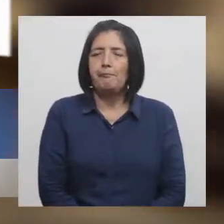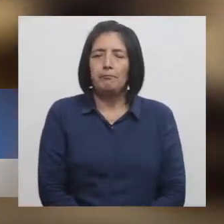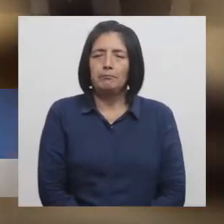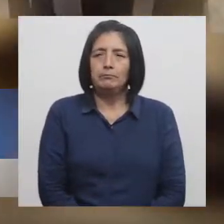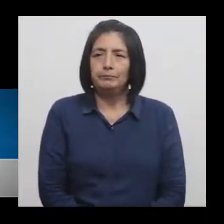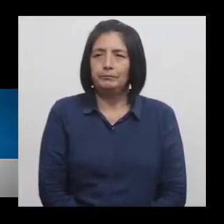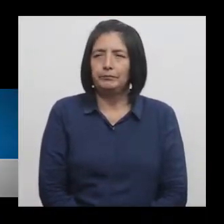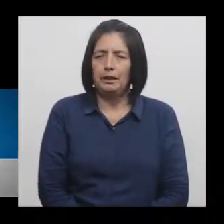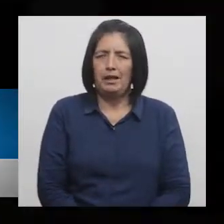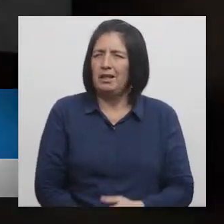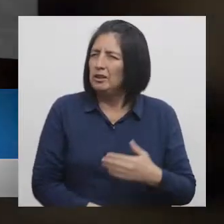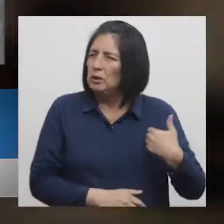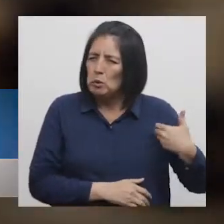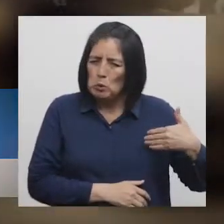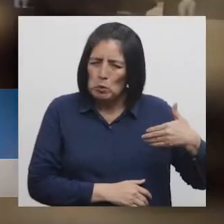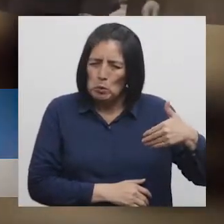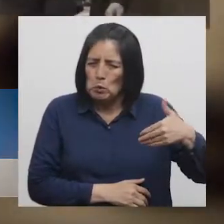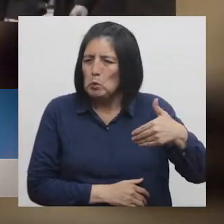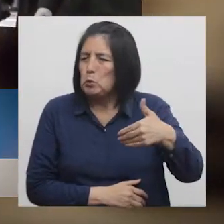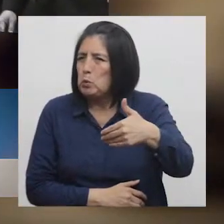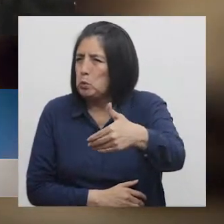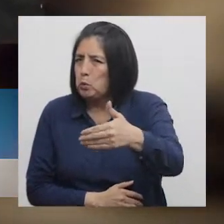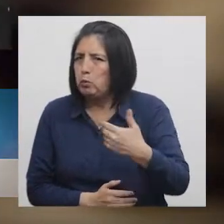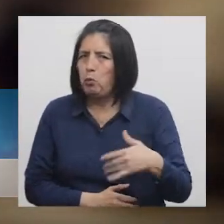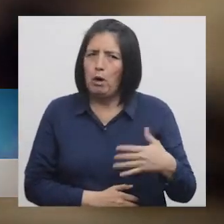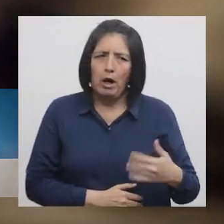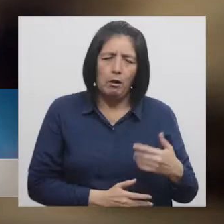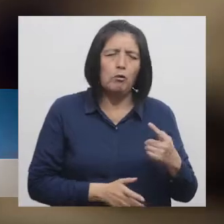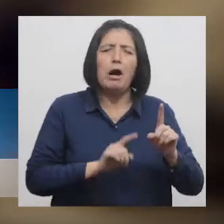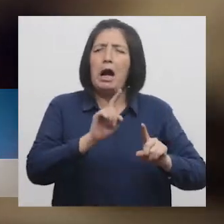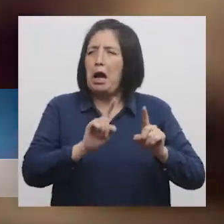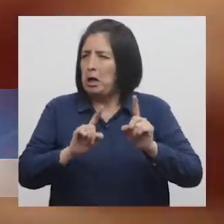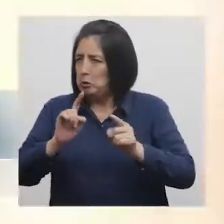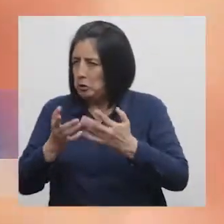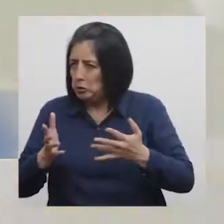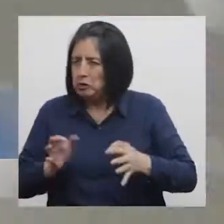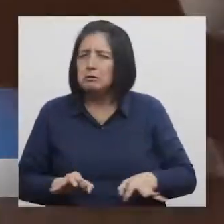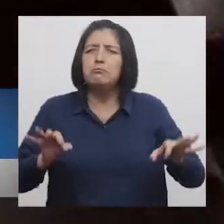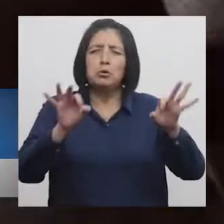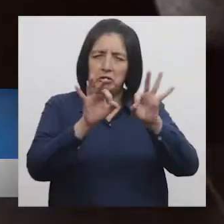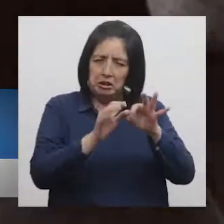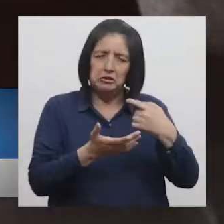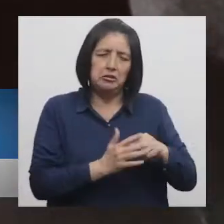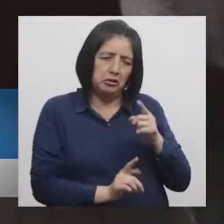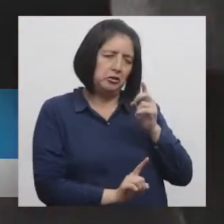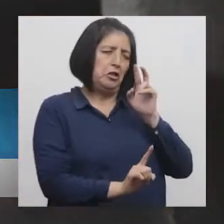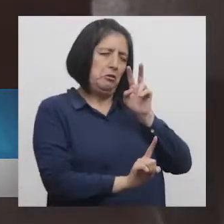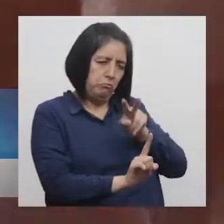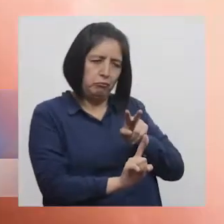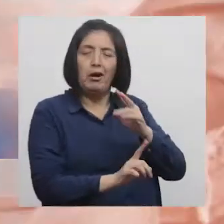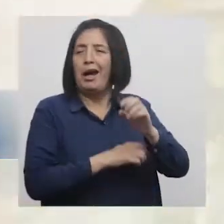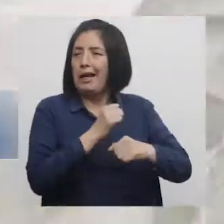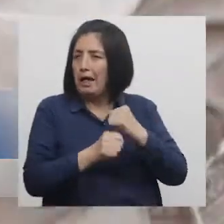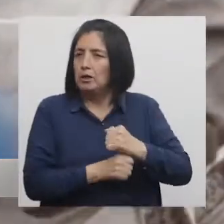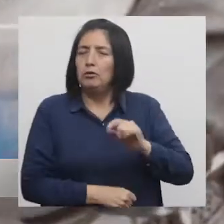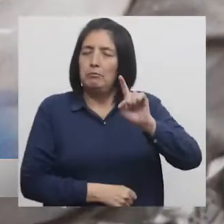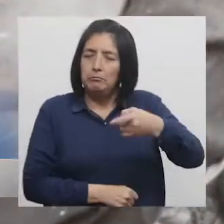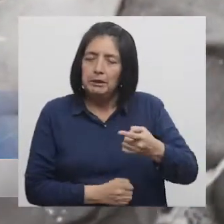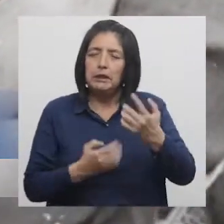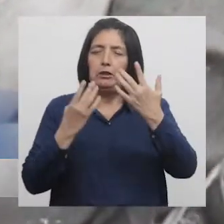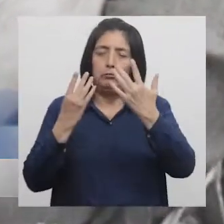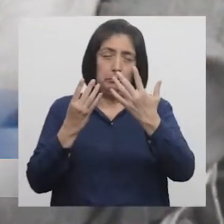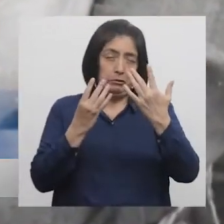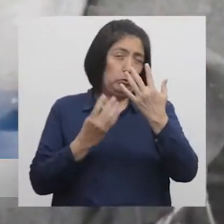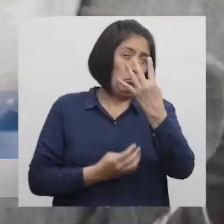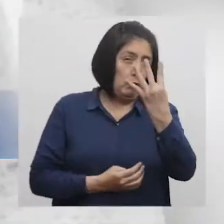A lo largo del tiempo se han registrado hechos importantes dignos de ser destacados, como en el año 1994,